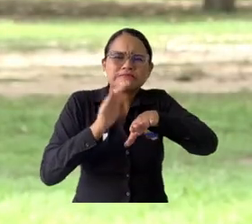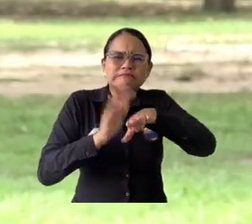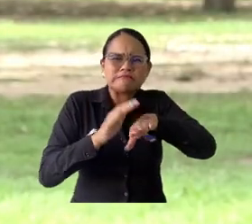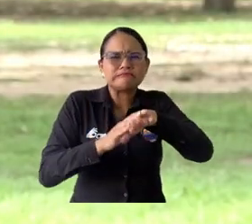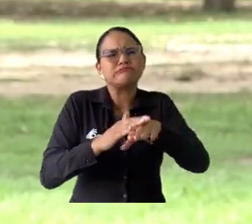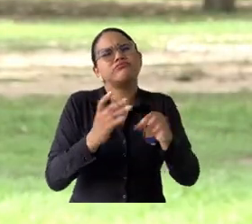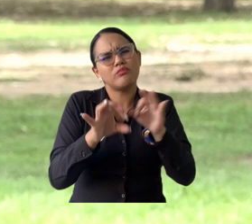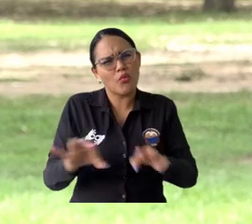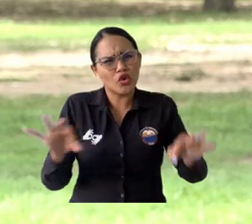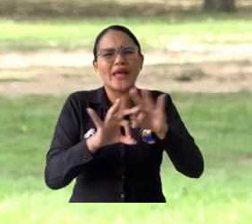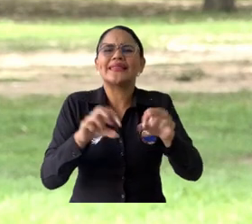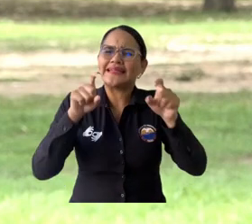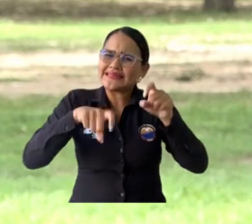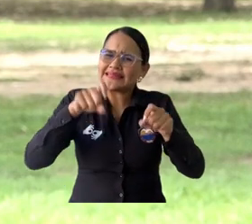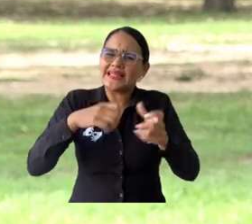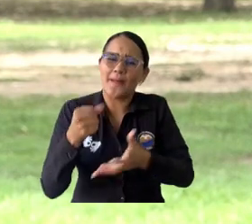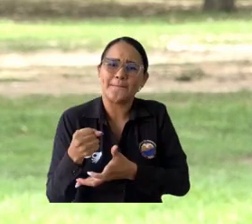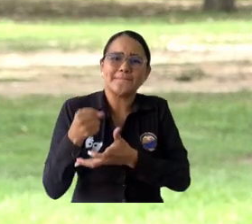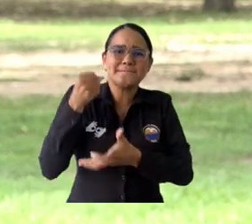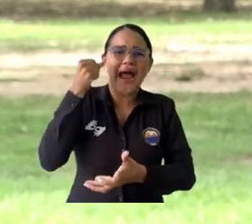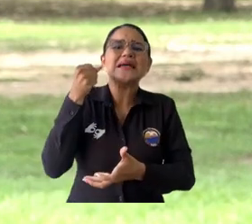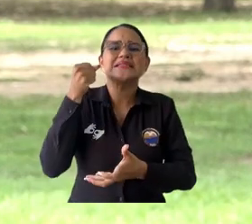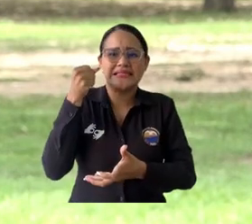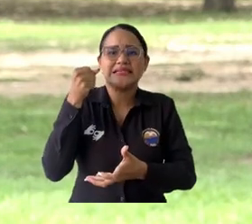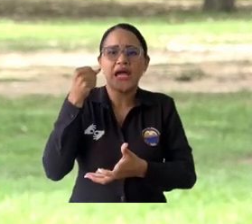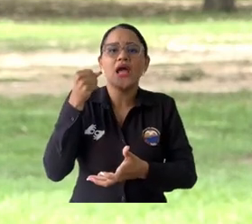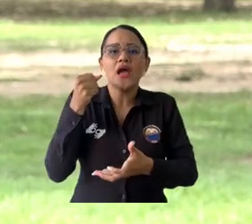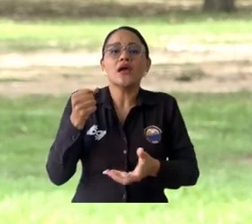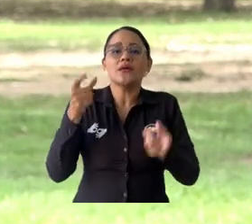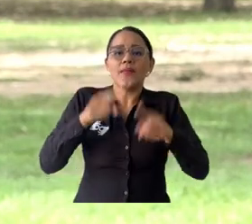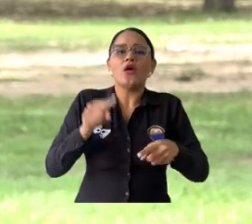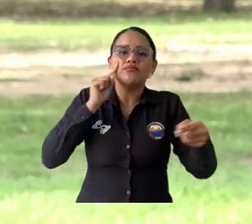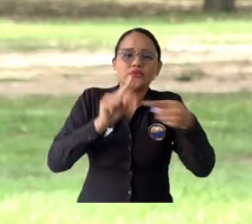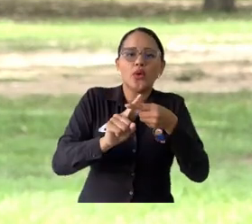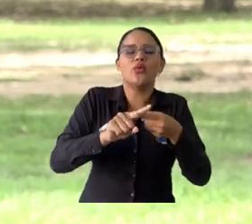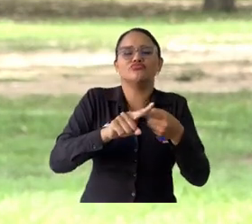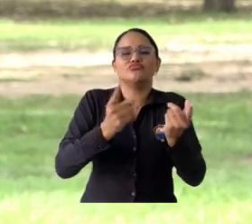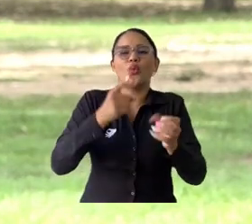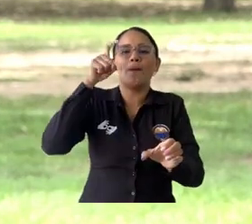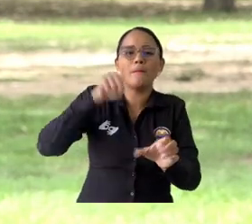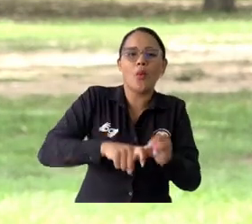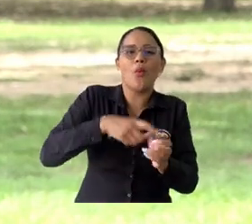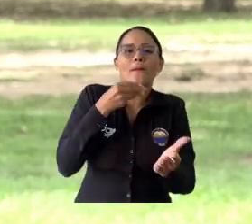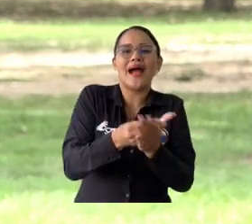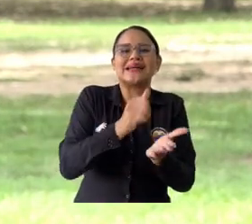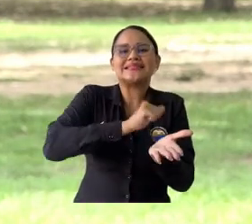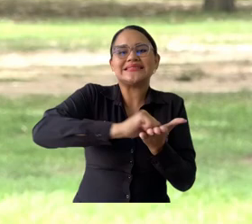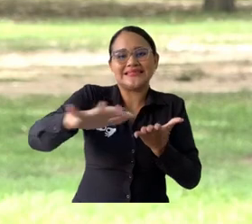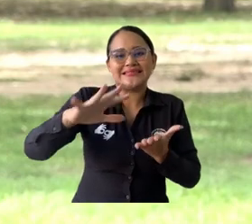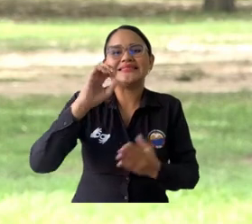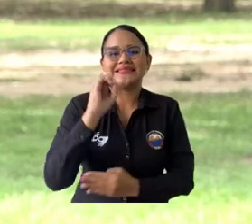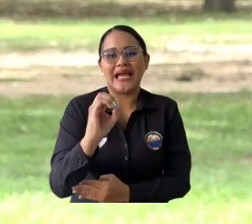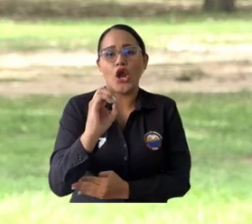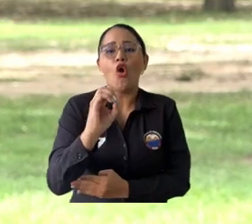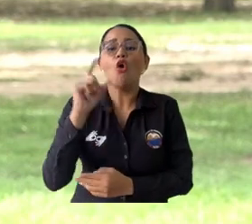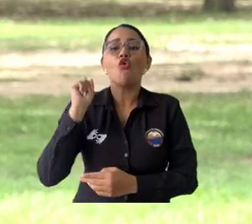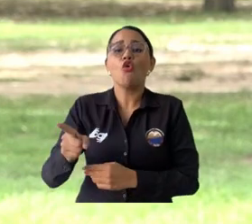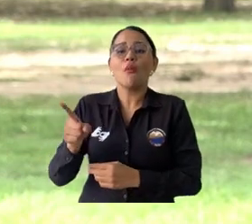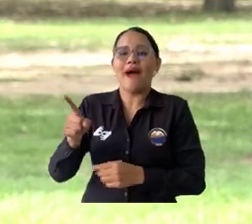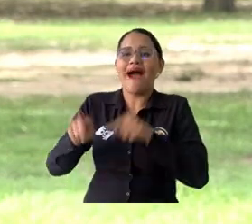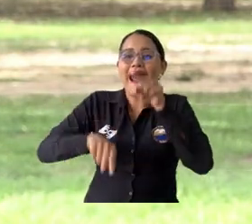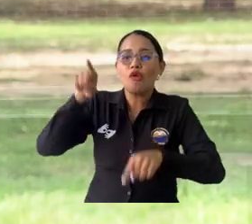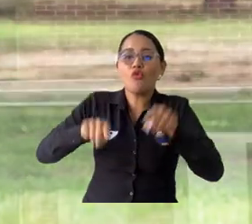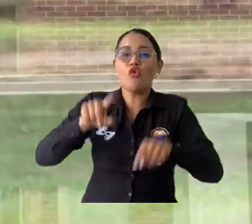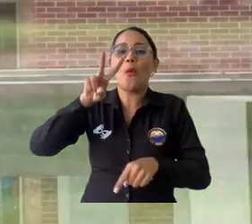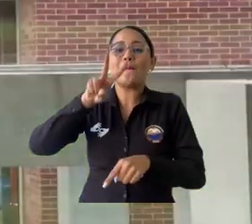recursos adicionales, por supuesto, para la base presupuestal, pero también para cubrir la matrícula cero de muchas de estas personas que están en los municipios y que son mayores de